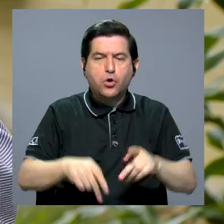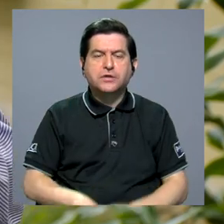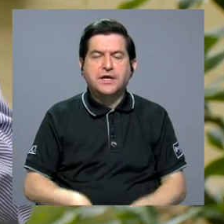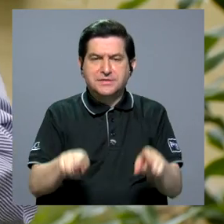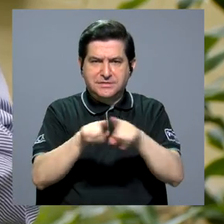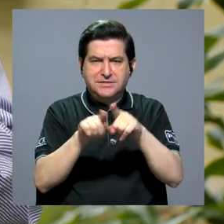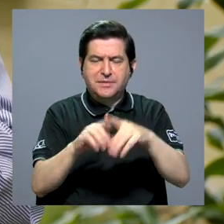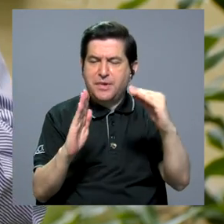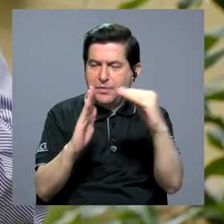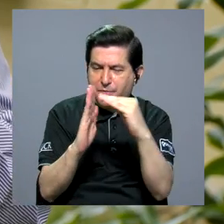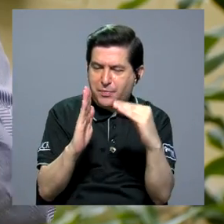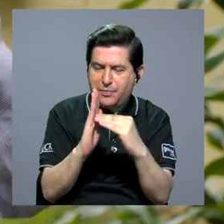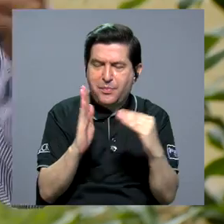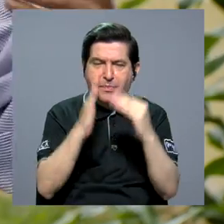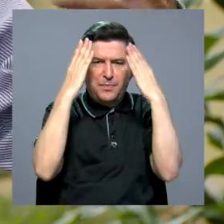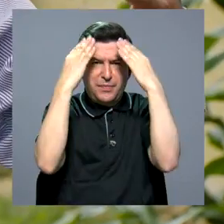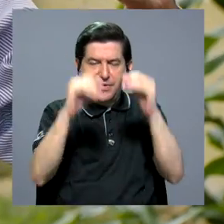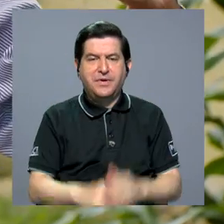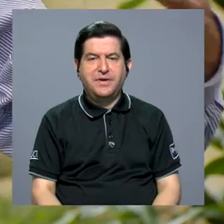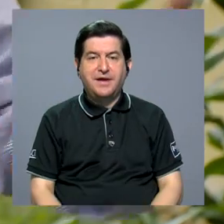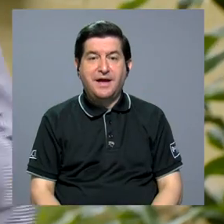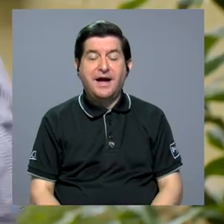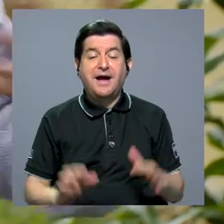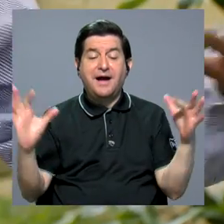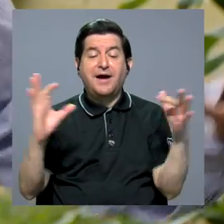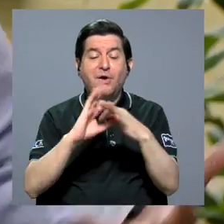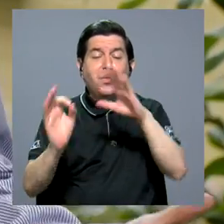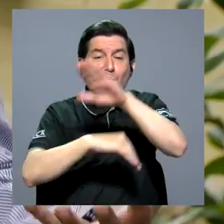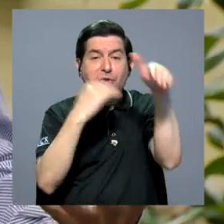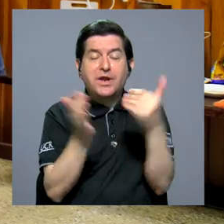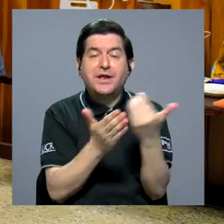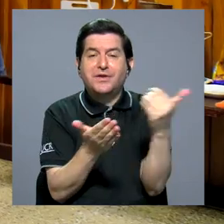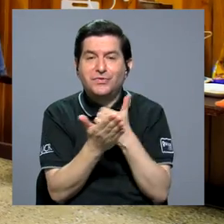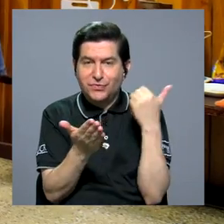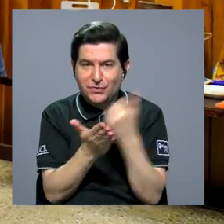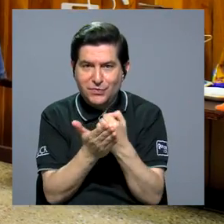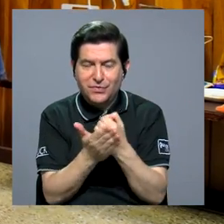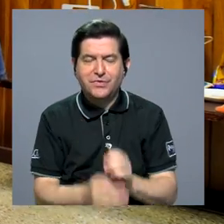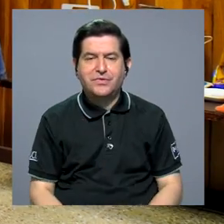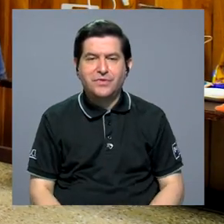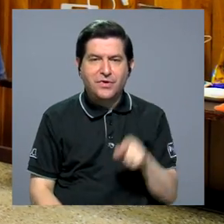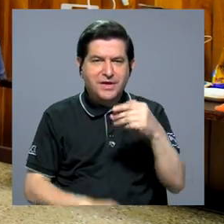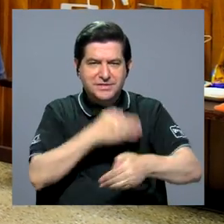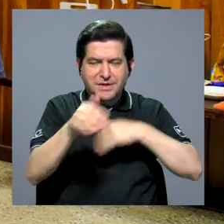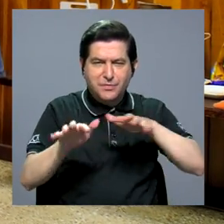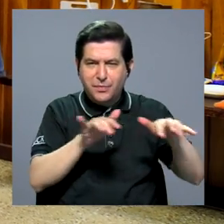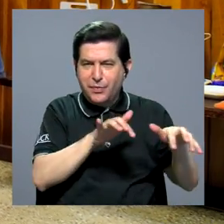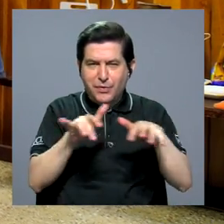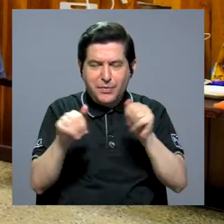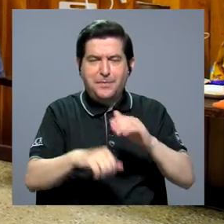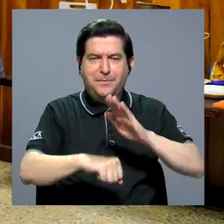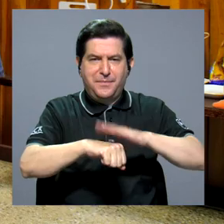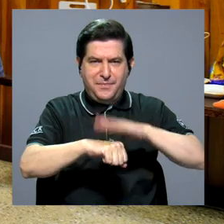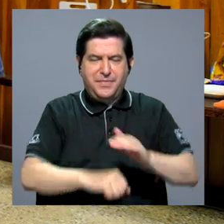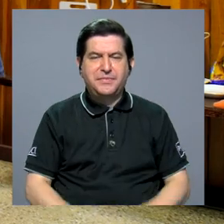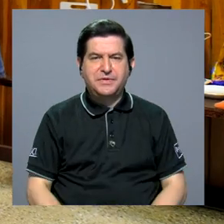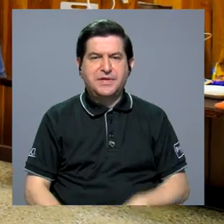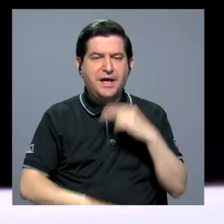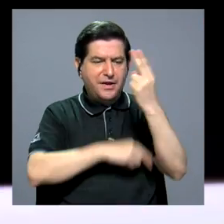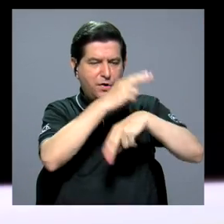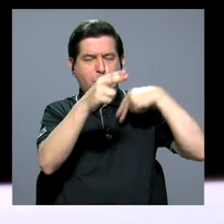poniendo más información, lo que hacemos es juntar todo ese recurso. Esta digitalización permitirá